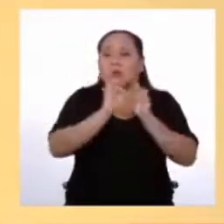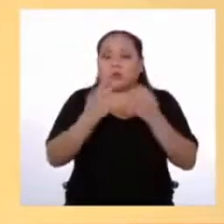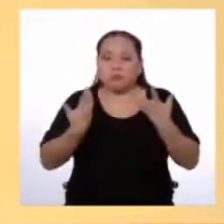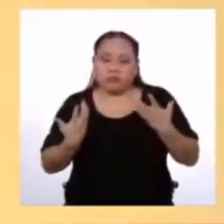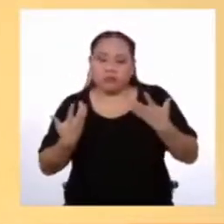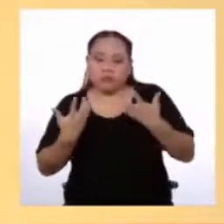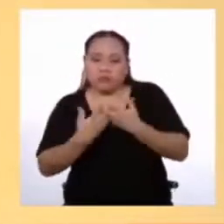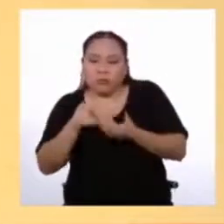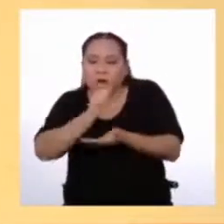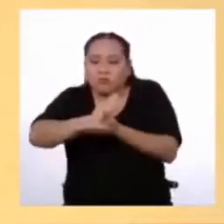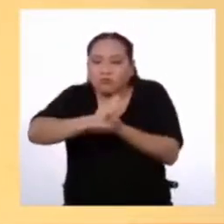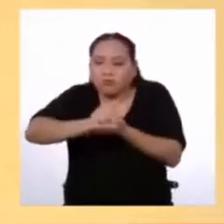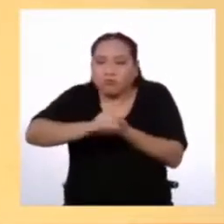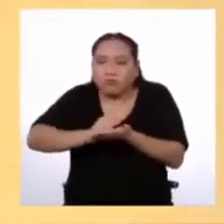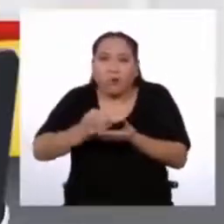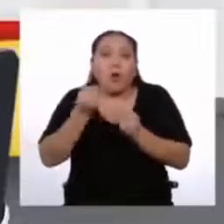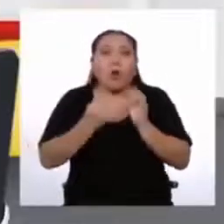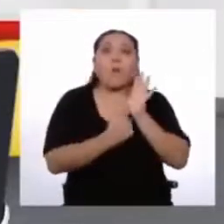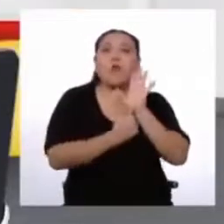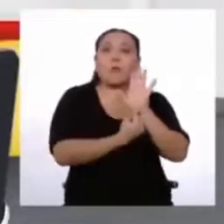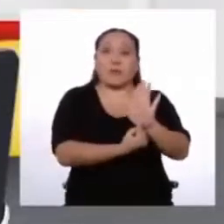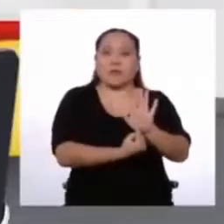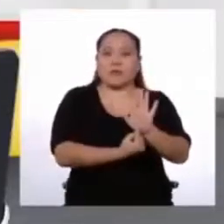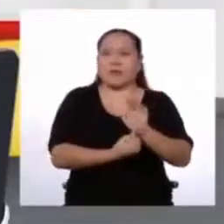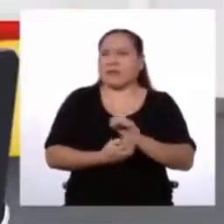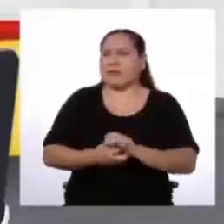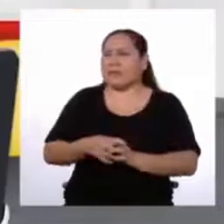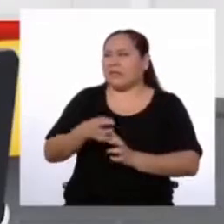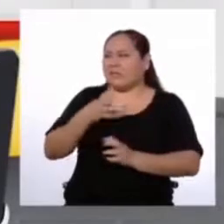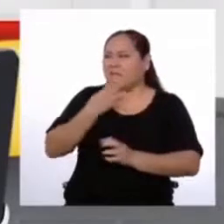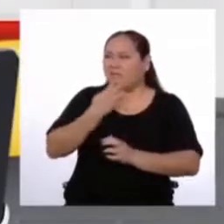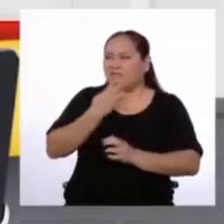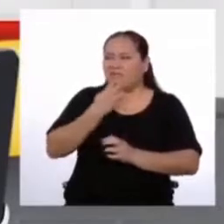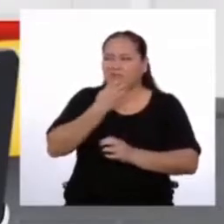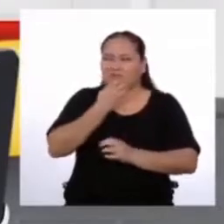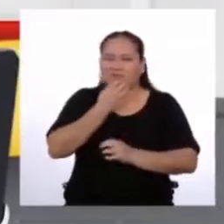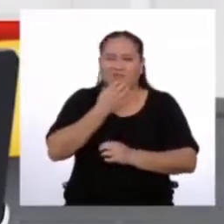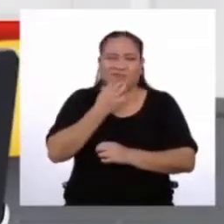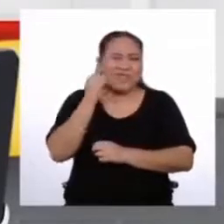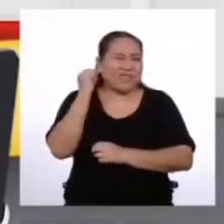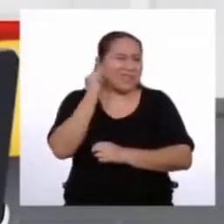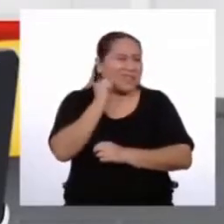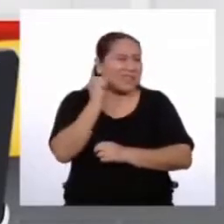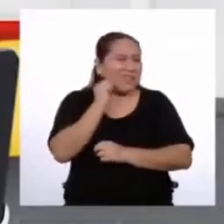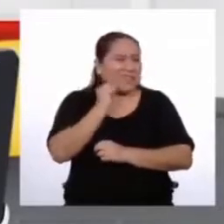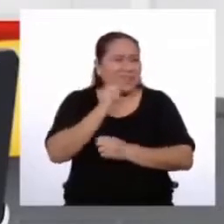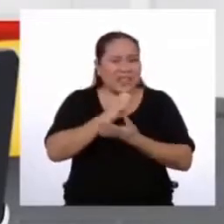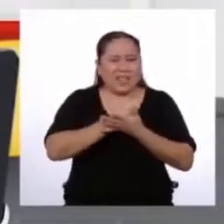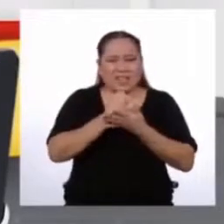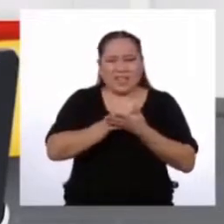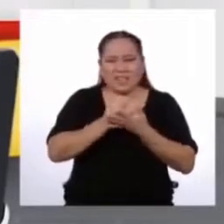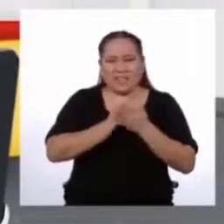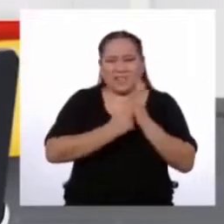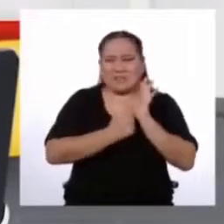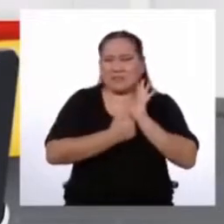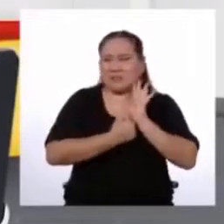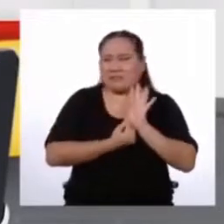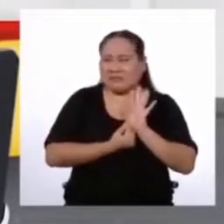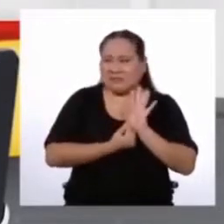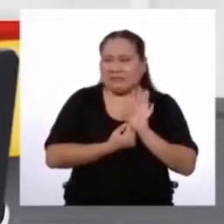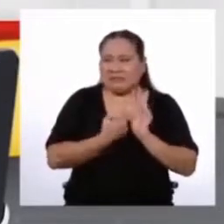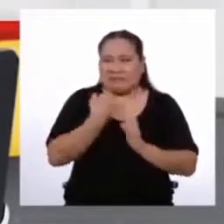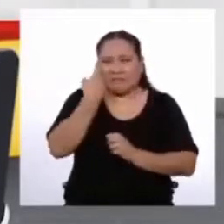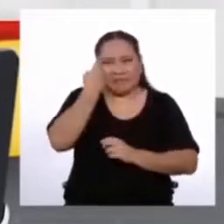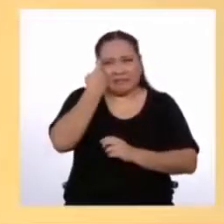la redacción y presentación Sí, redacción y presentación